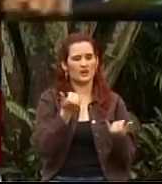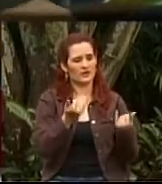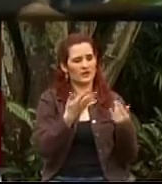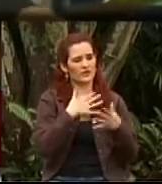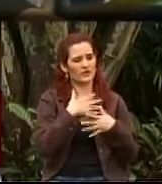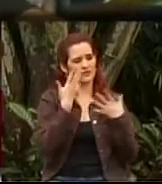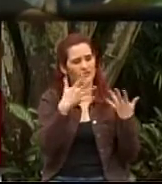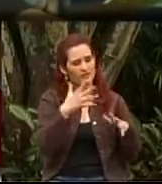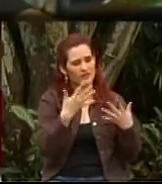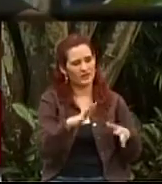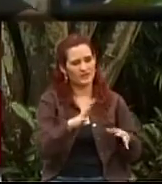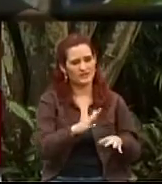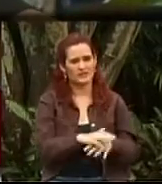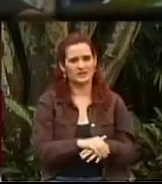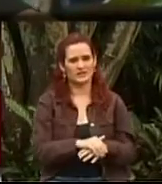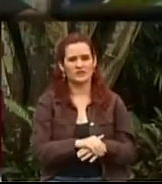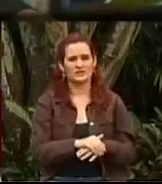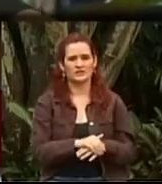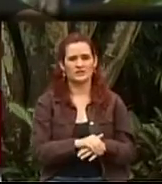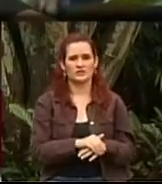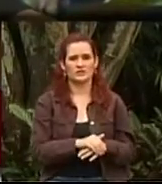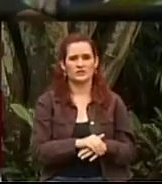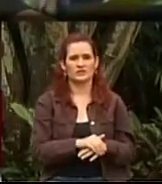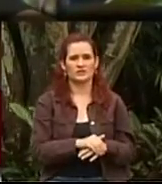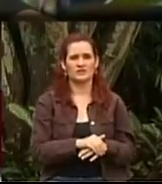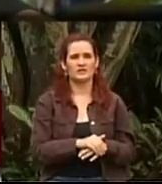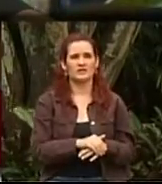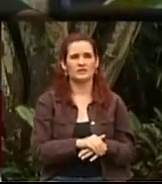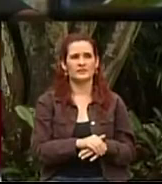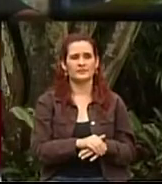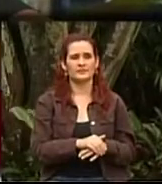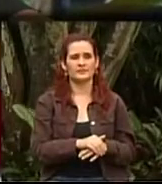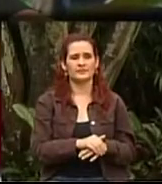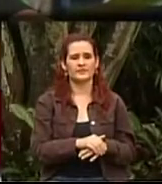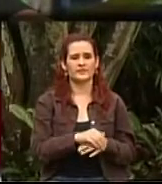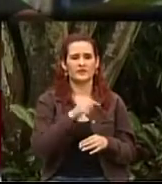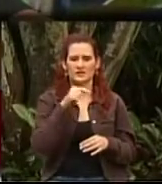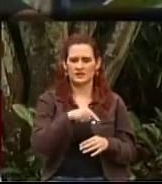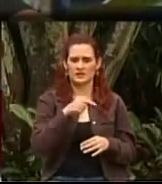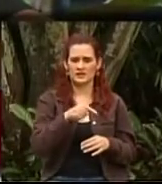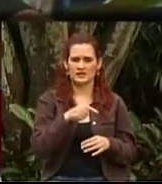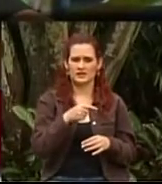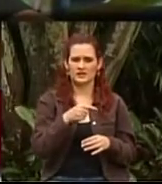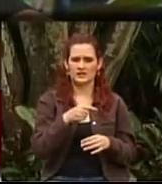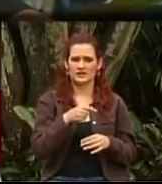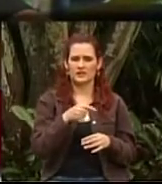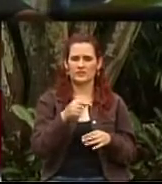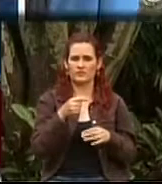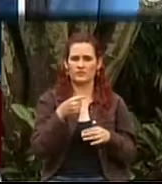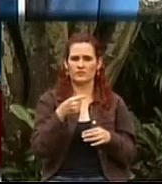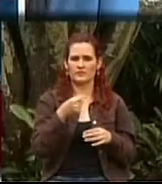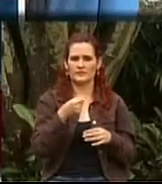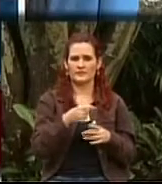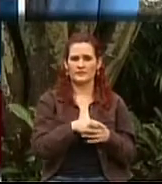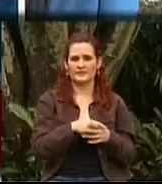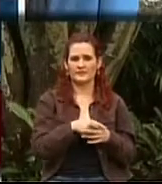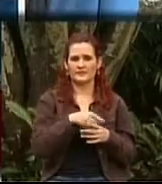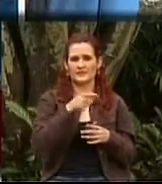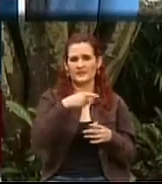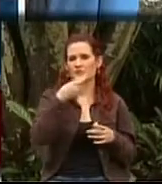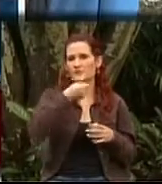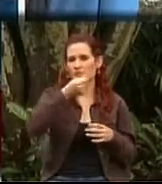porque hacía mucho tiempo necesitaba de como de